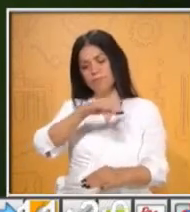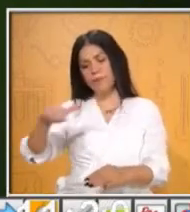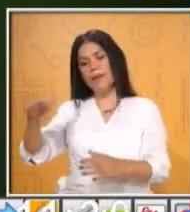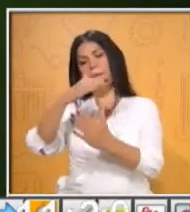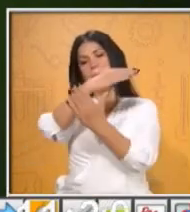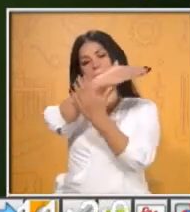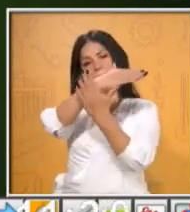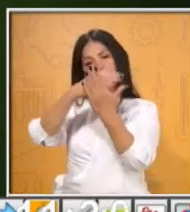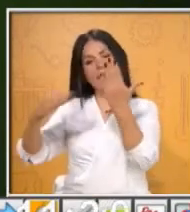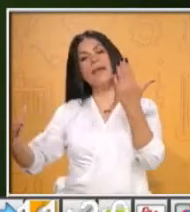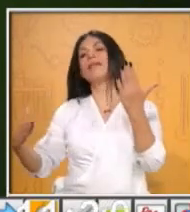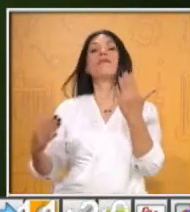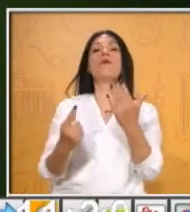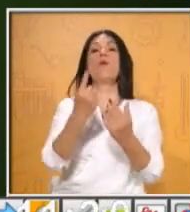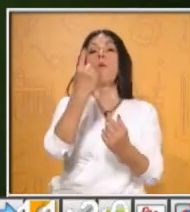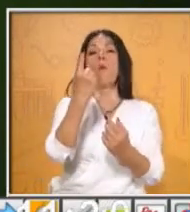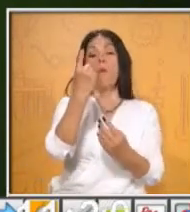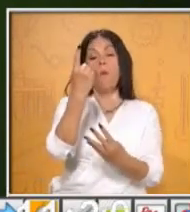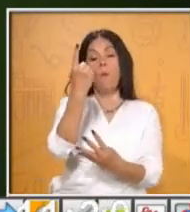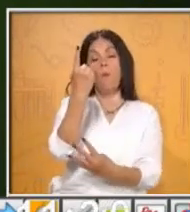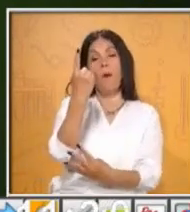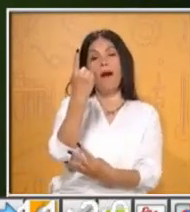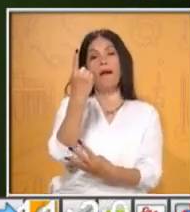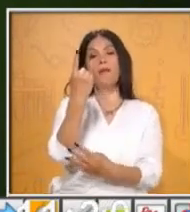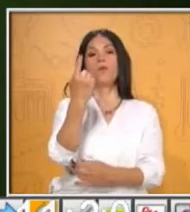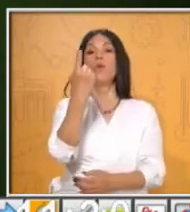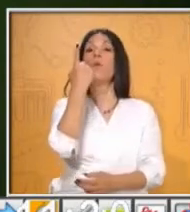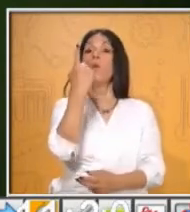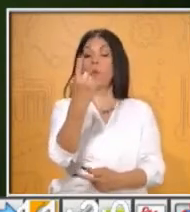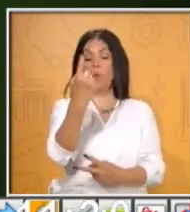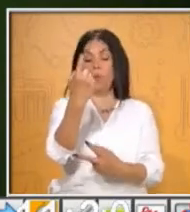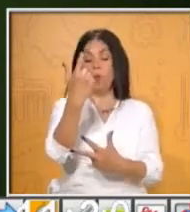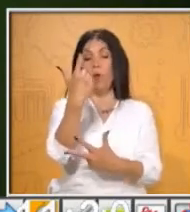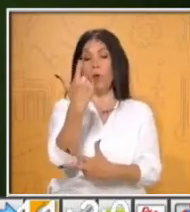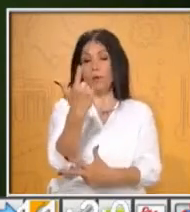Ok, aquí ahorita te lo vamos a proyectar.